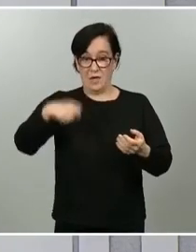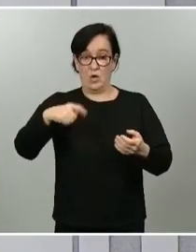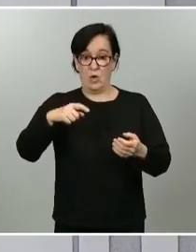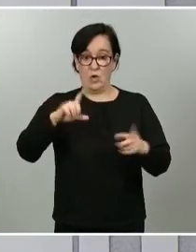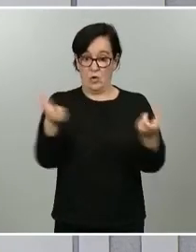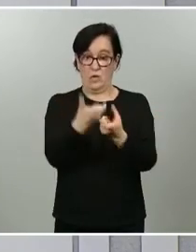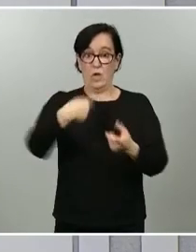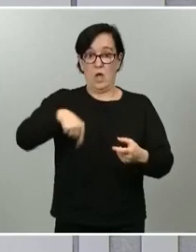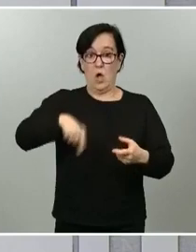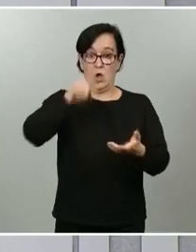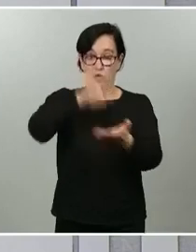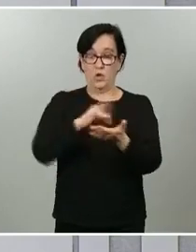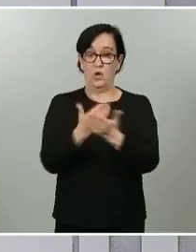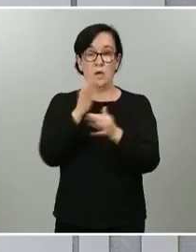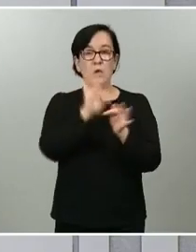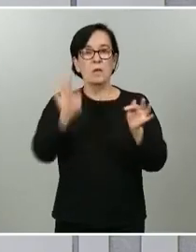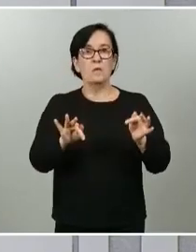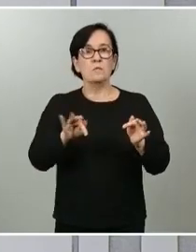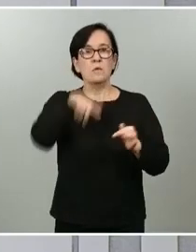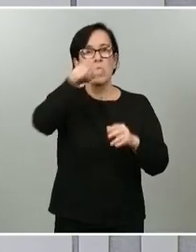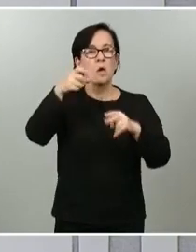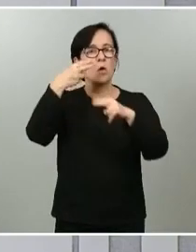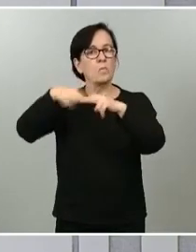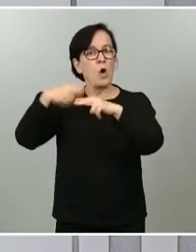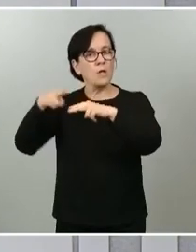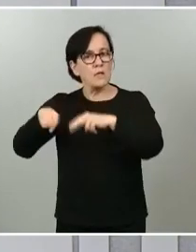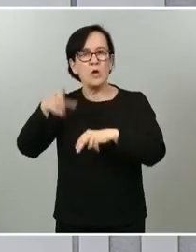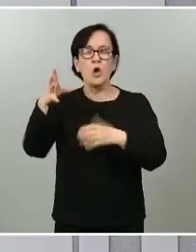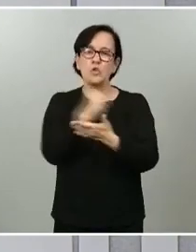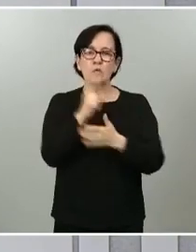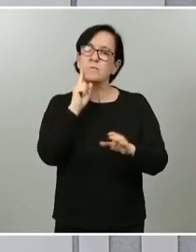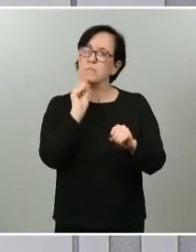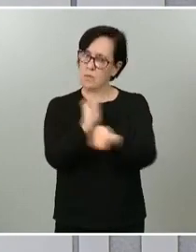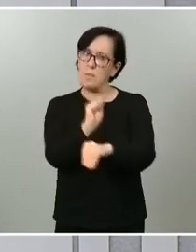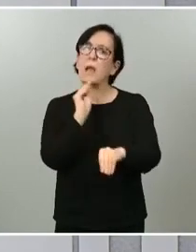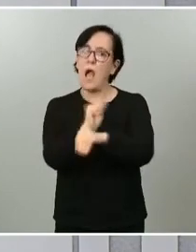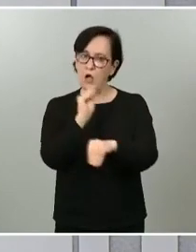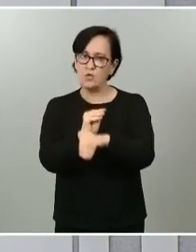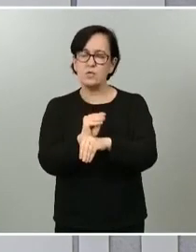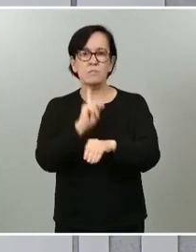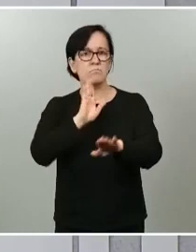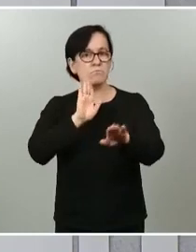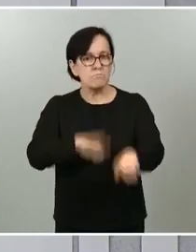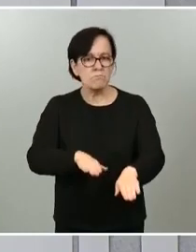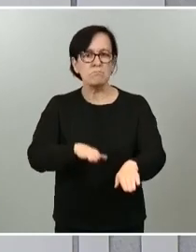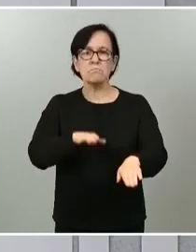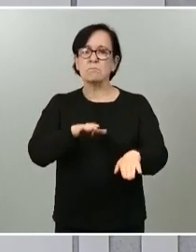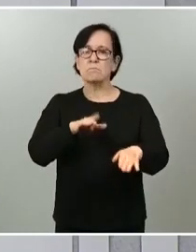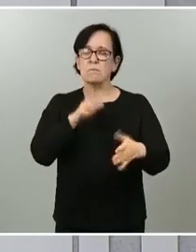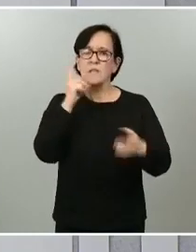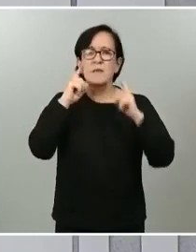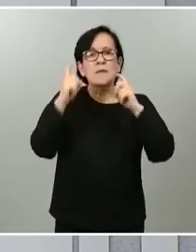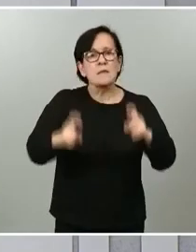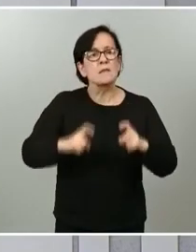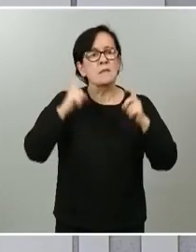por parte de todos los dirigentes políticos ha sido máxima cautela, con lealtad y, por tanto, intentando no